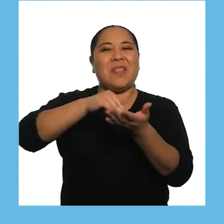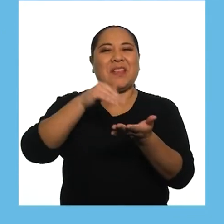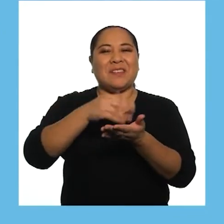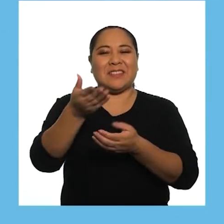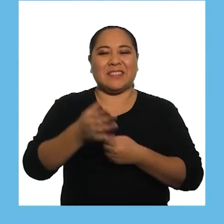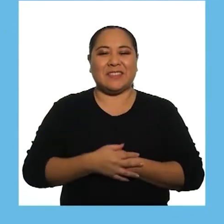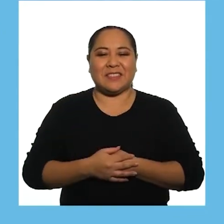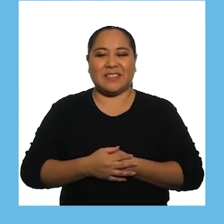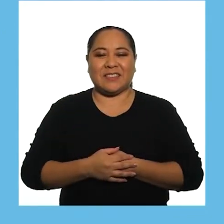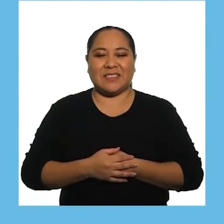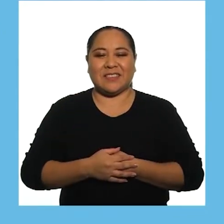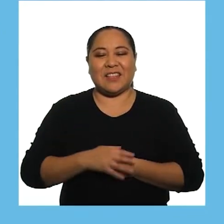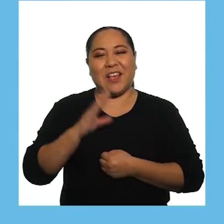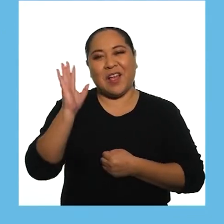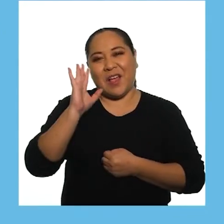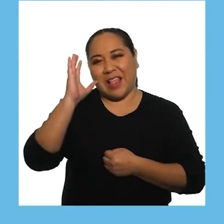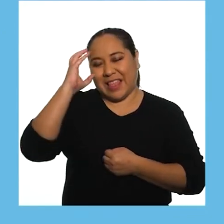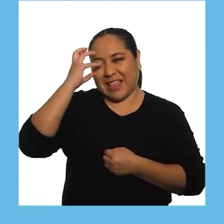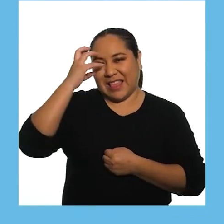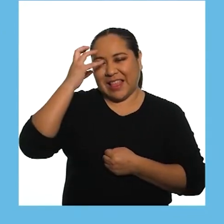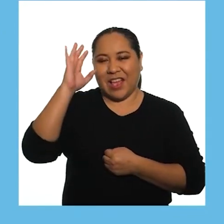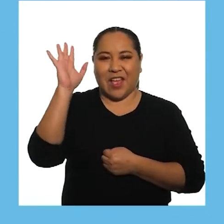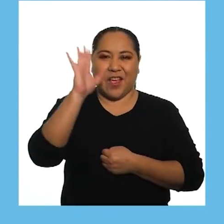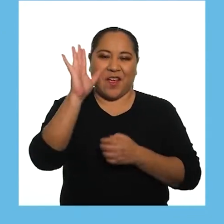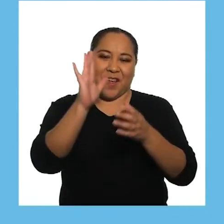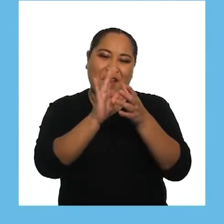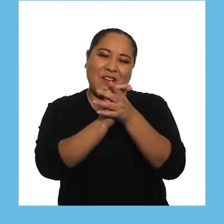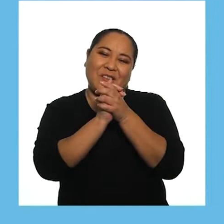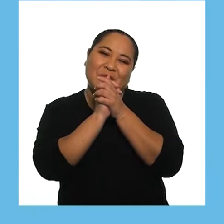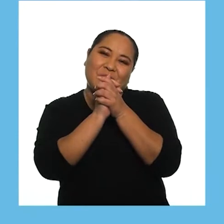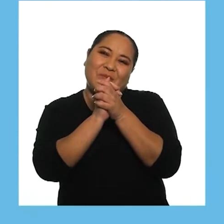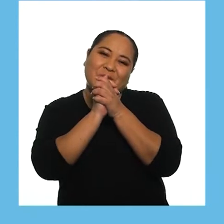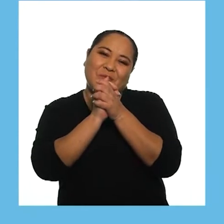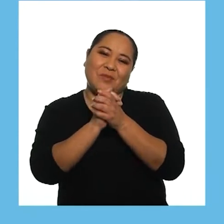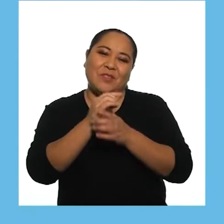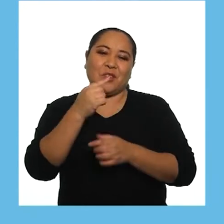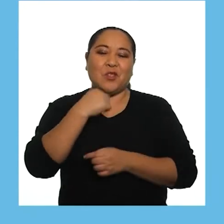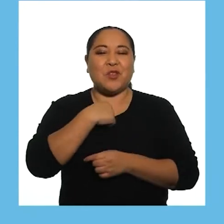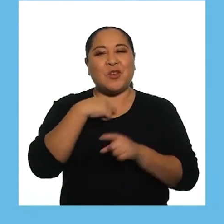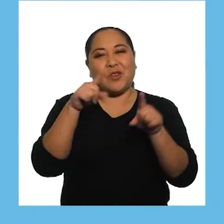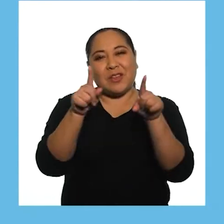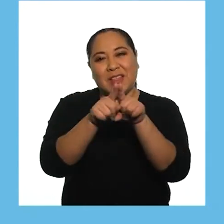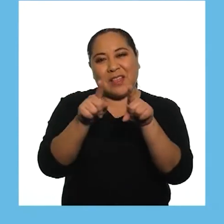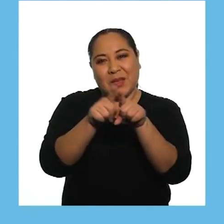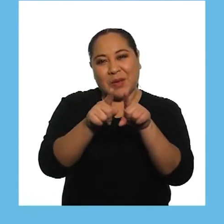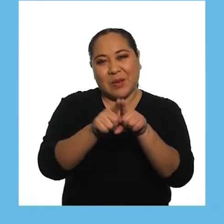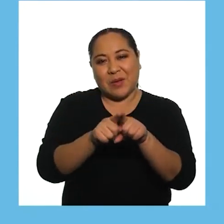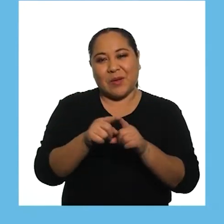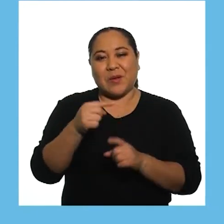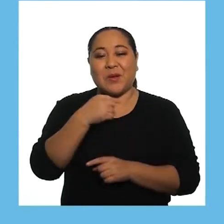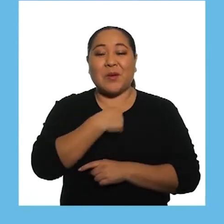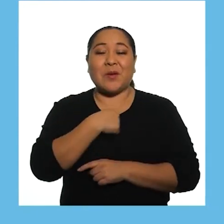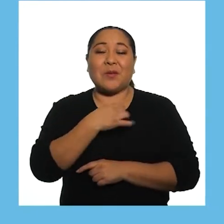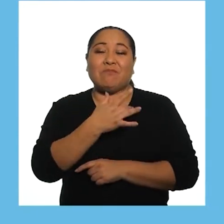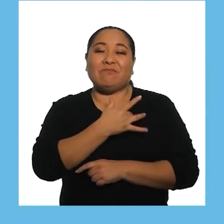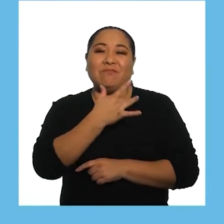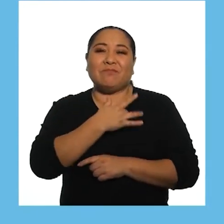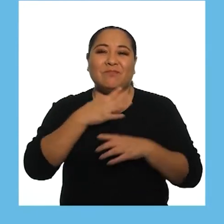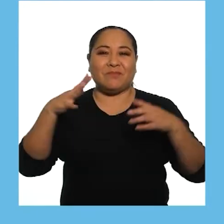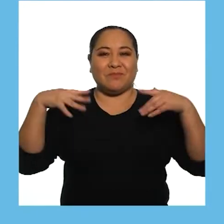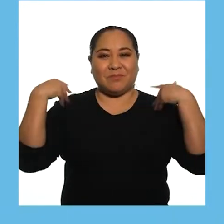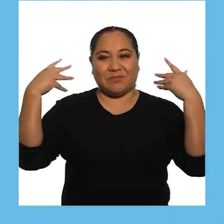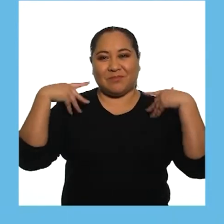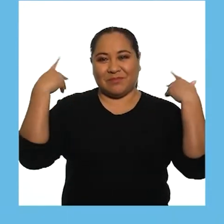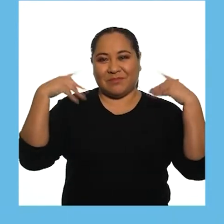aquí de nuevo. Hola, Daniel. Hola, amigos. Yo también. Estoy